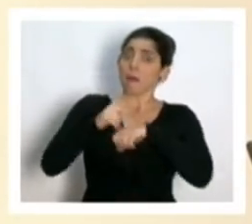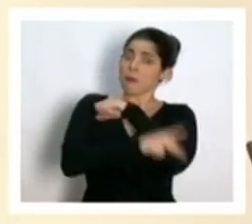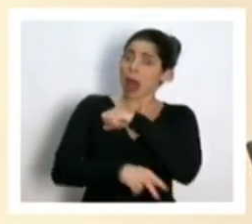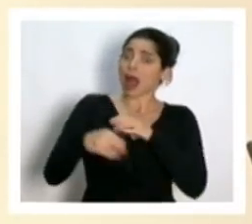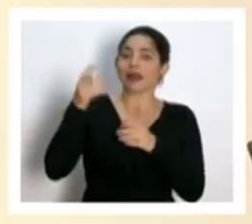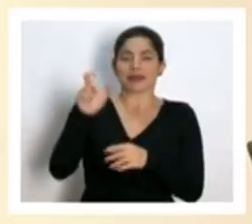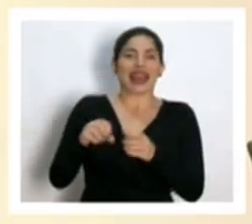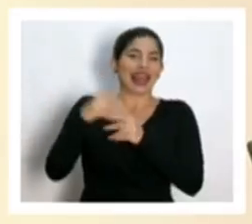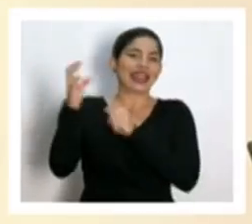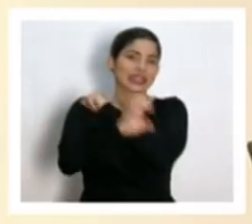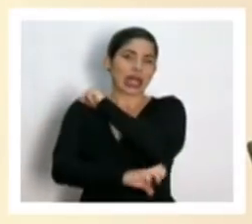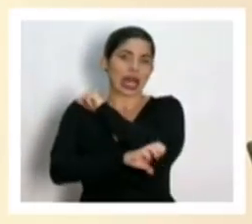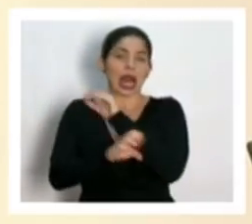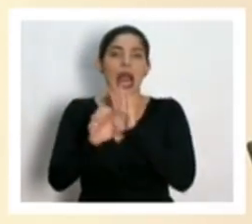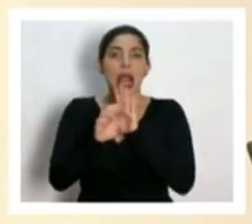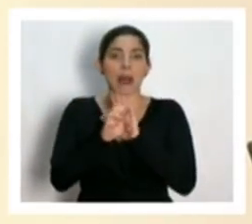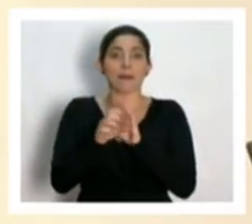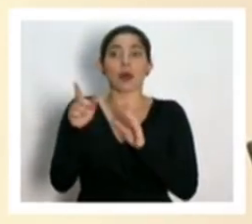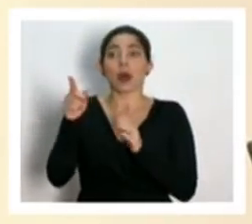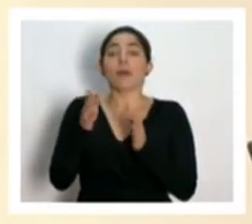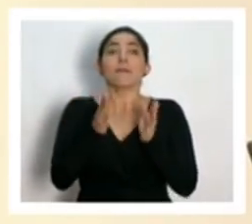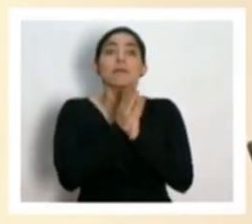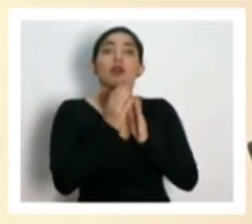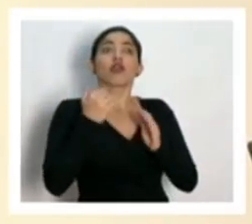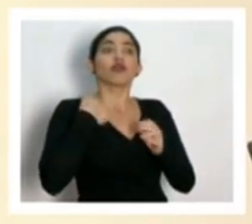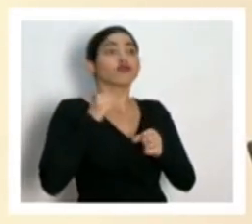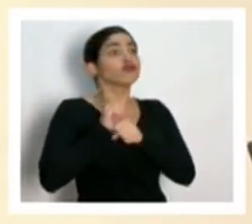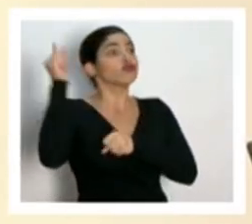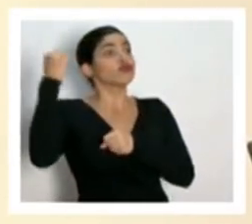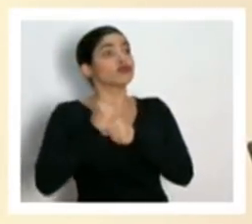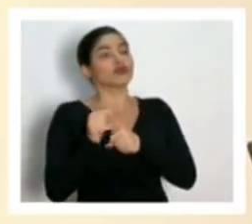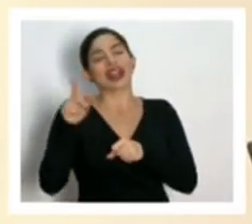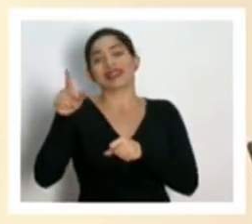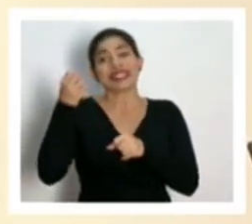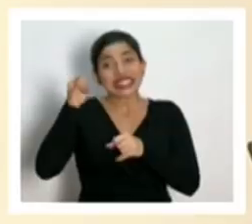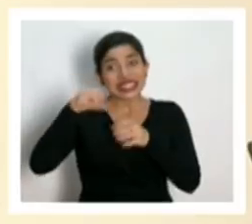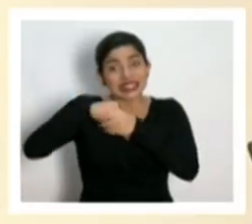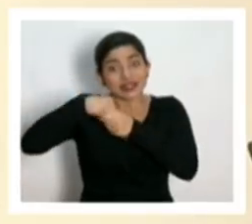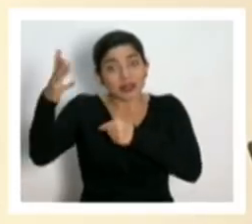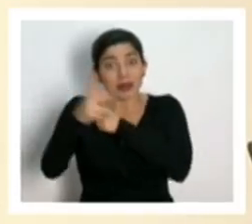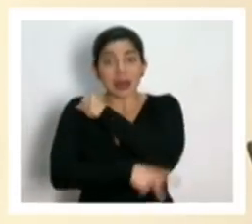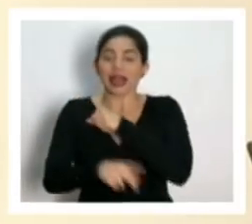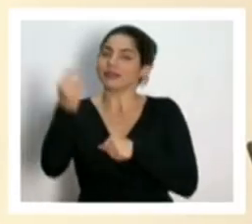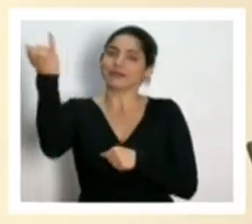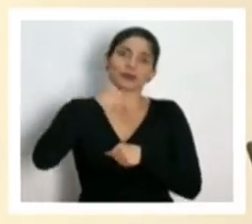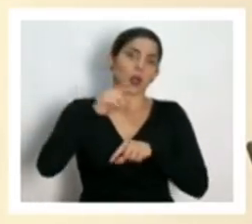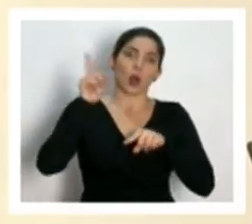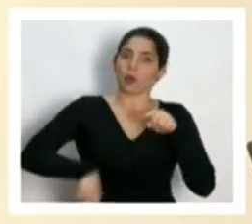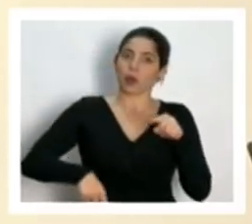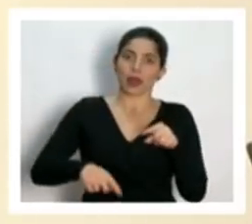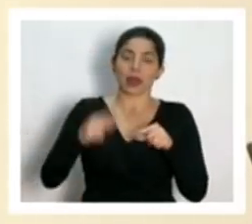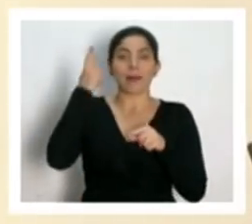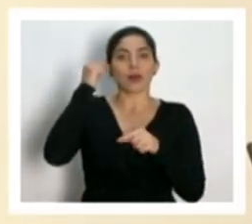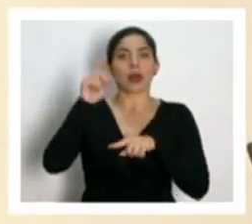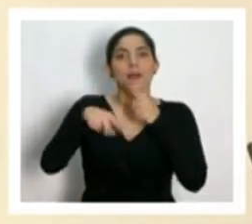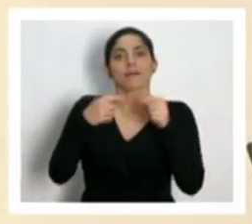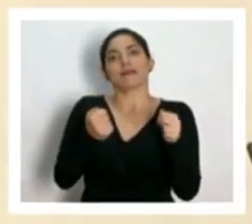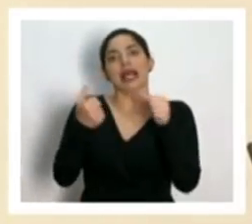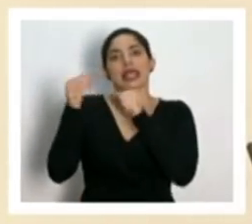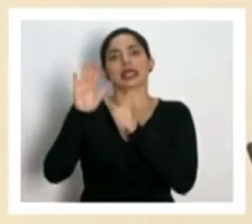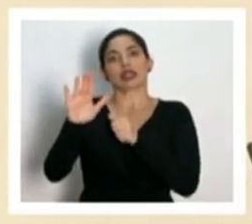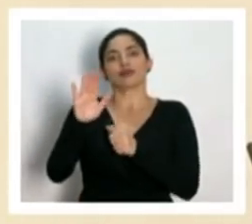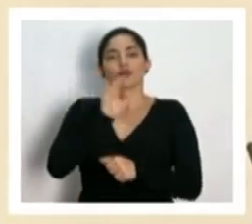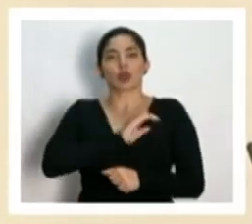aunque sea solicitante, no va a poder ingresar al país porque se le va a quitar esa condición.